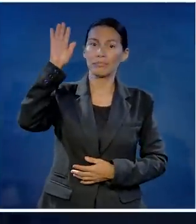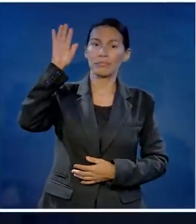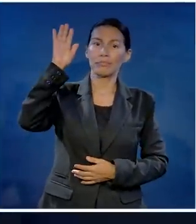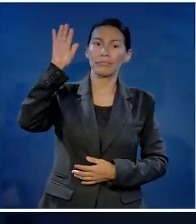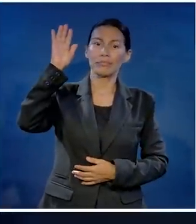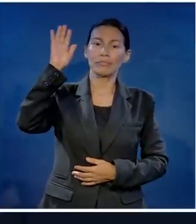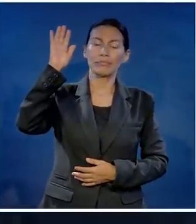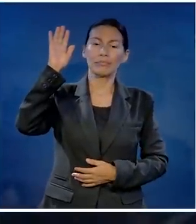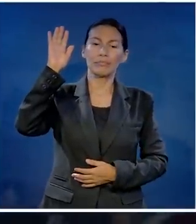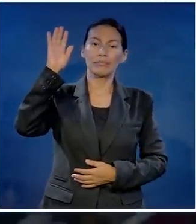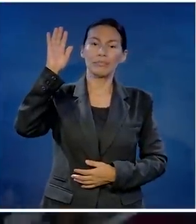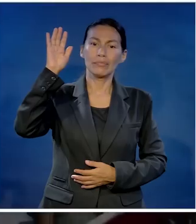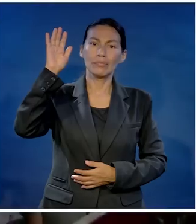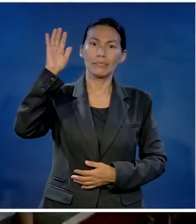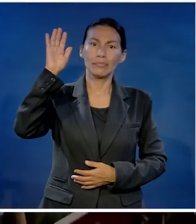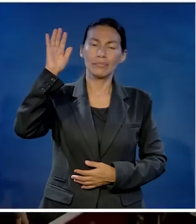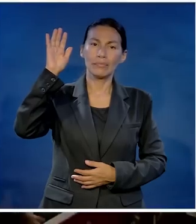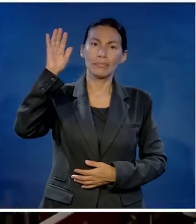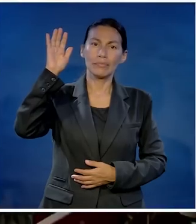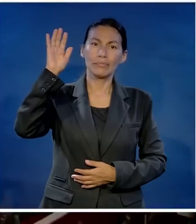decírselo dígaselo